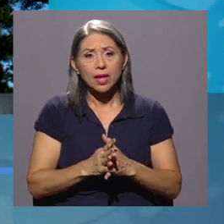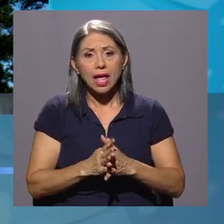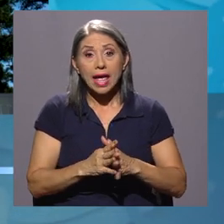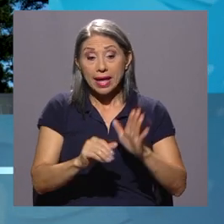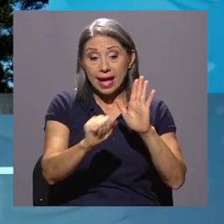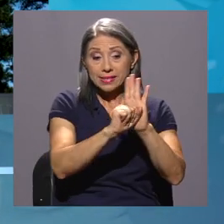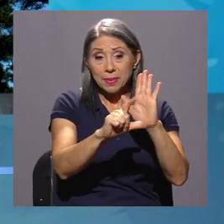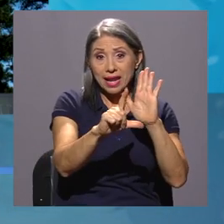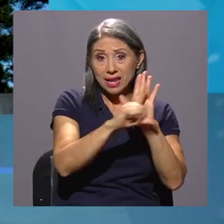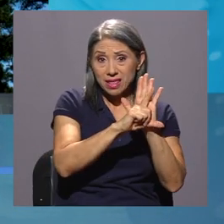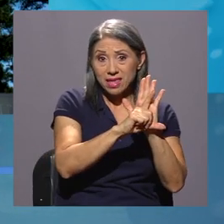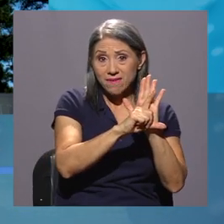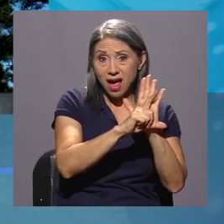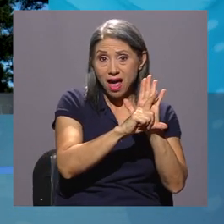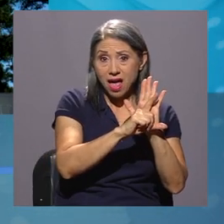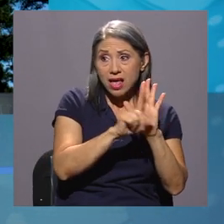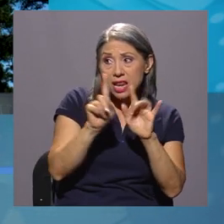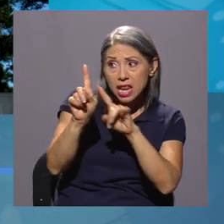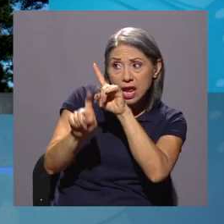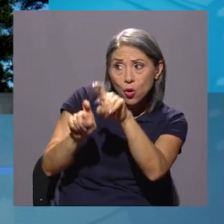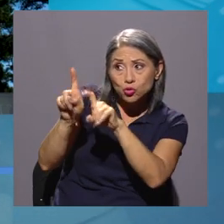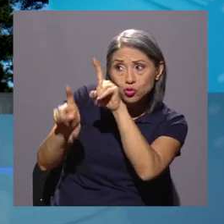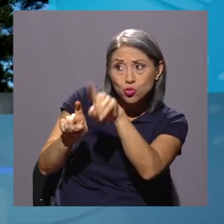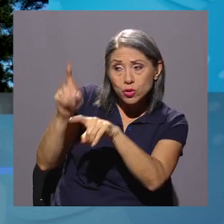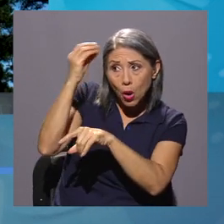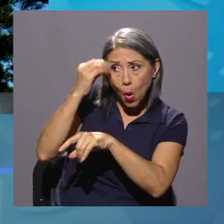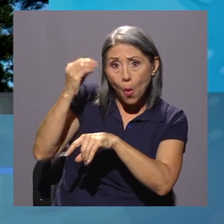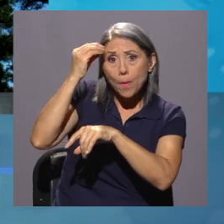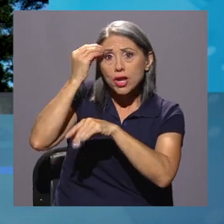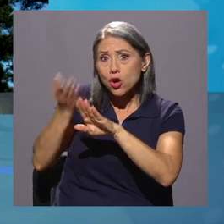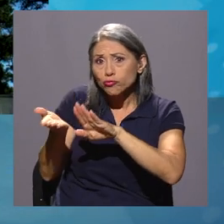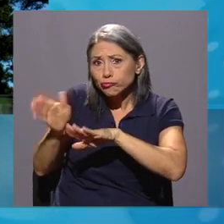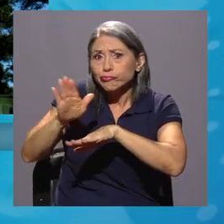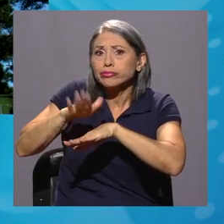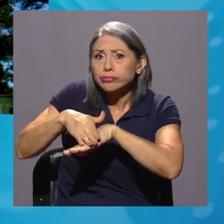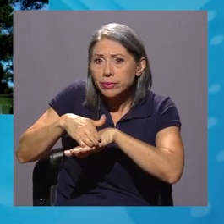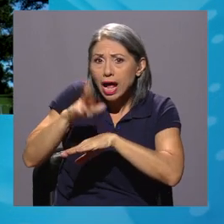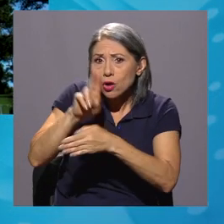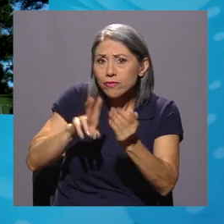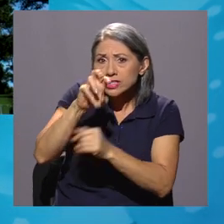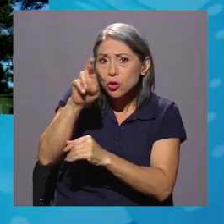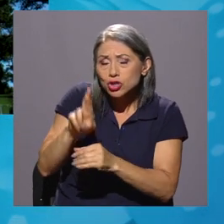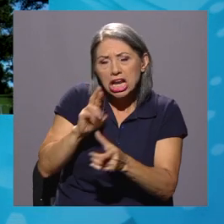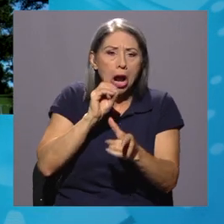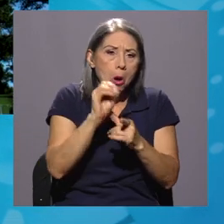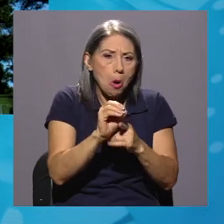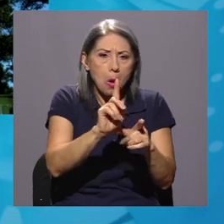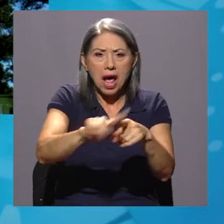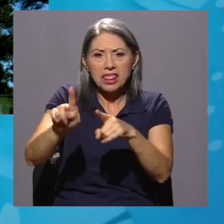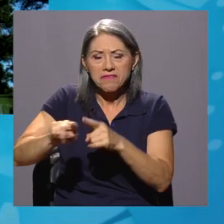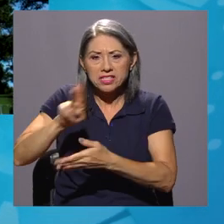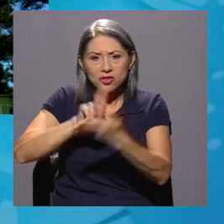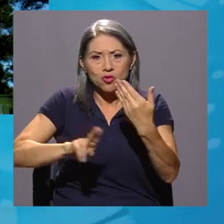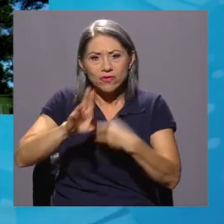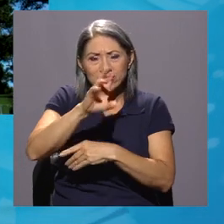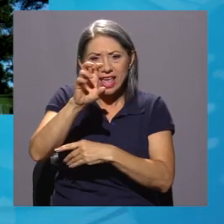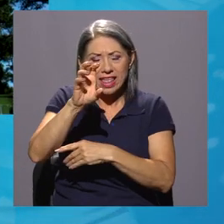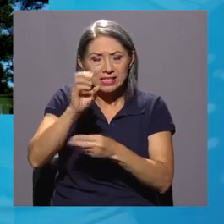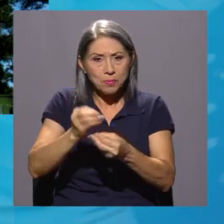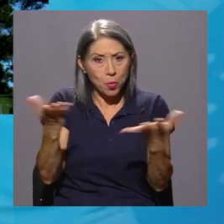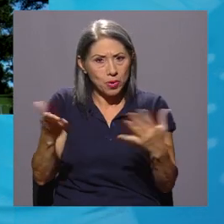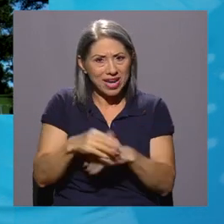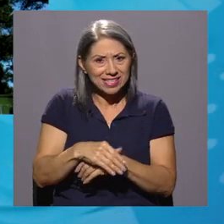la Asamblea Legislativa le consulte a la Universidad de Costa Rica o a las universidades públicas algunos temas de